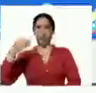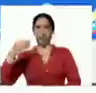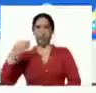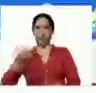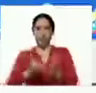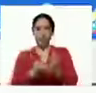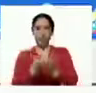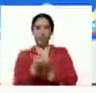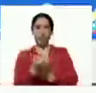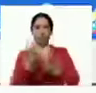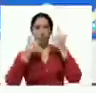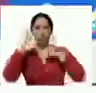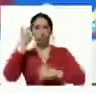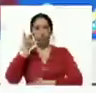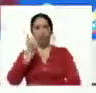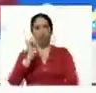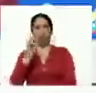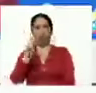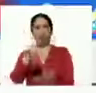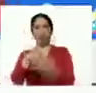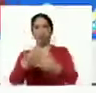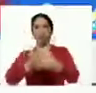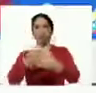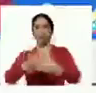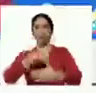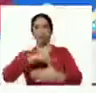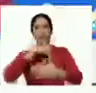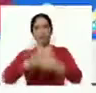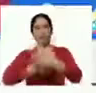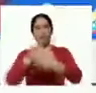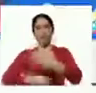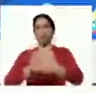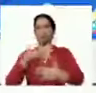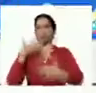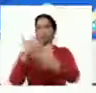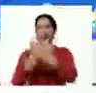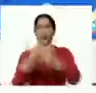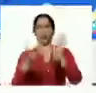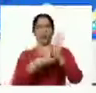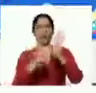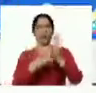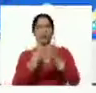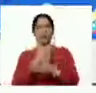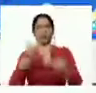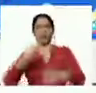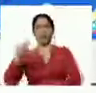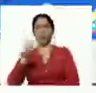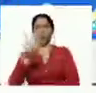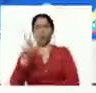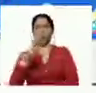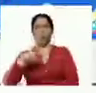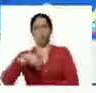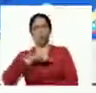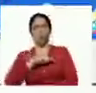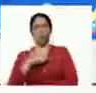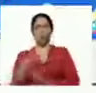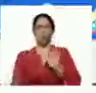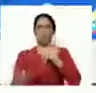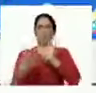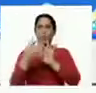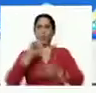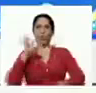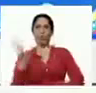está presente en esta batalla que estamos dando por la verdad y la dignidad de Venezuela vámonos de Varina al